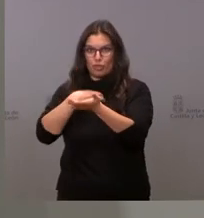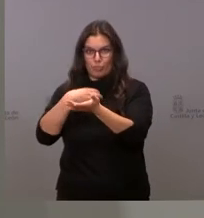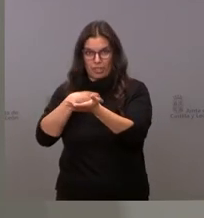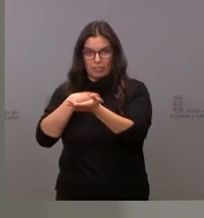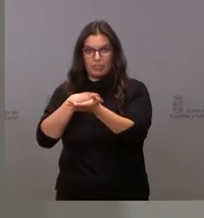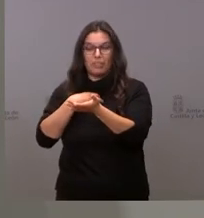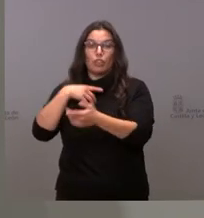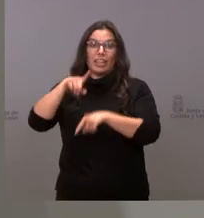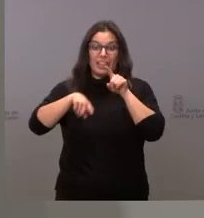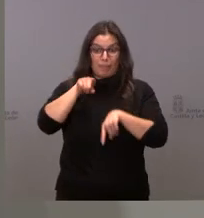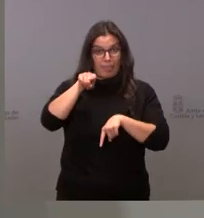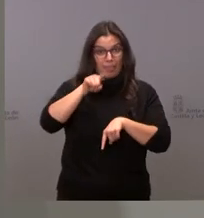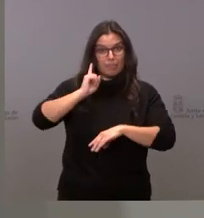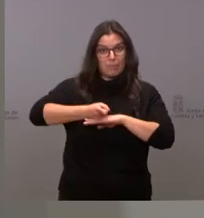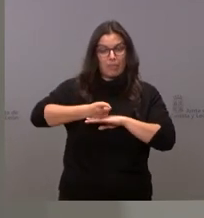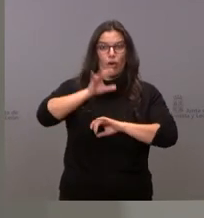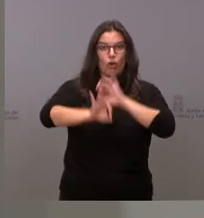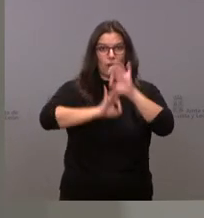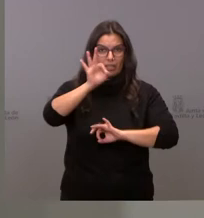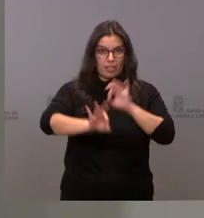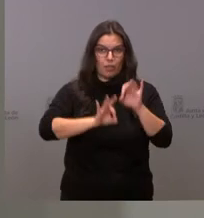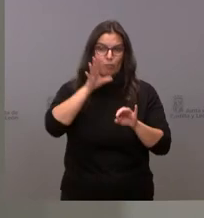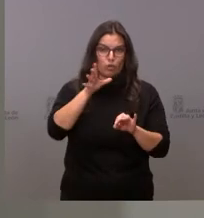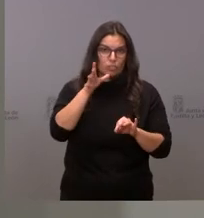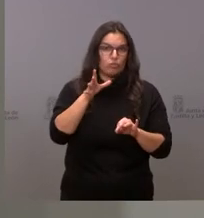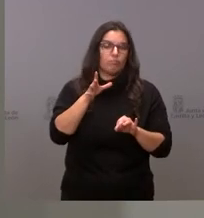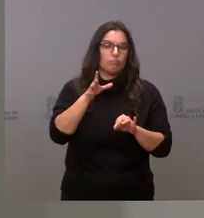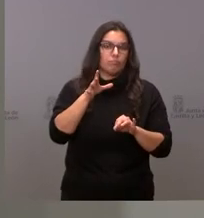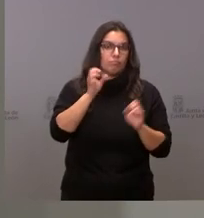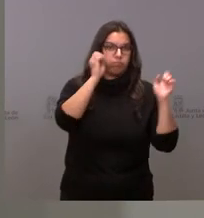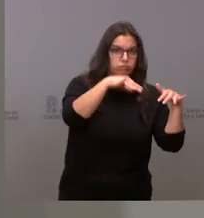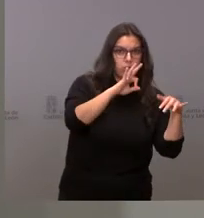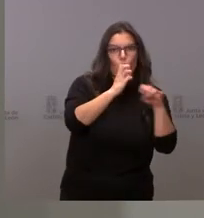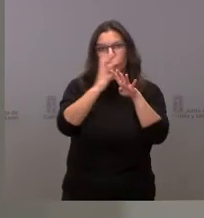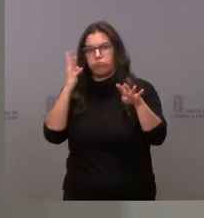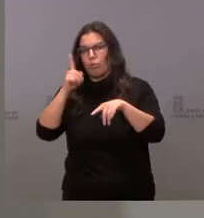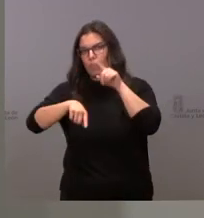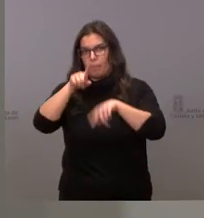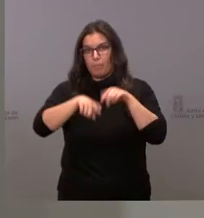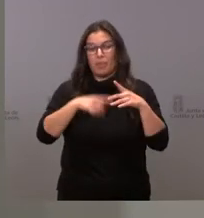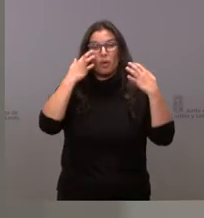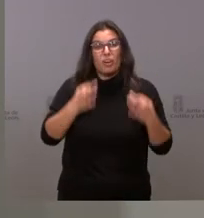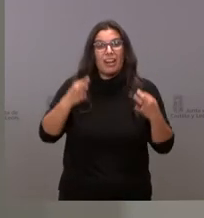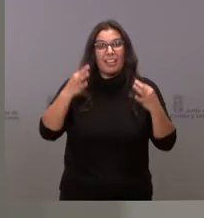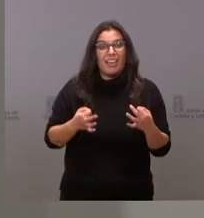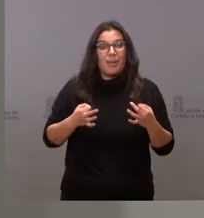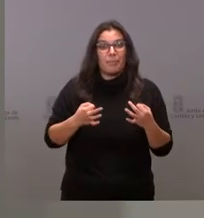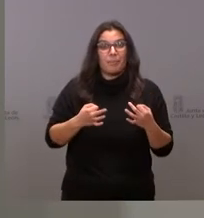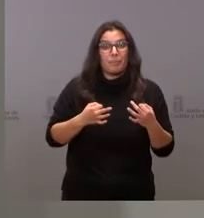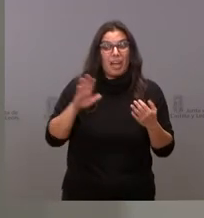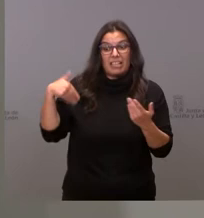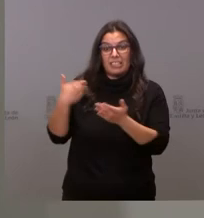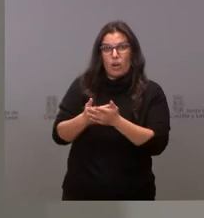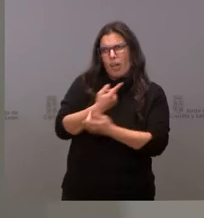las campañas de vacunación se han tomado estas decisiones pero en principio no es muy diferente de lo que hemos hecho hasta el momento